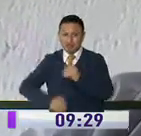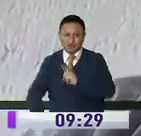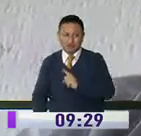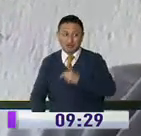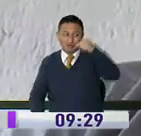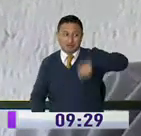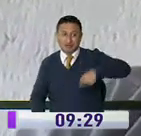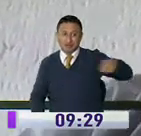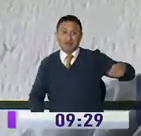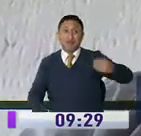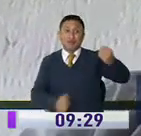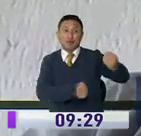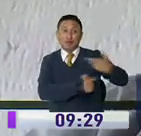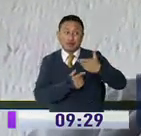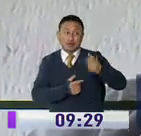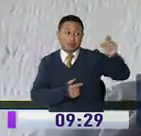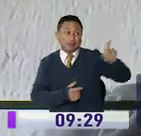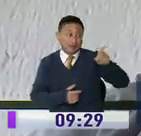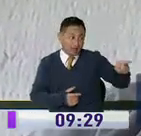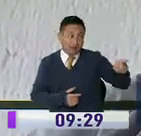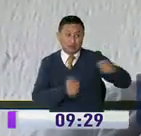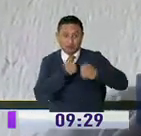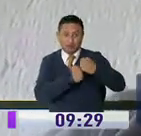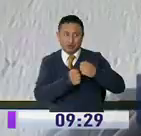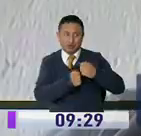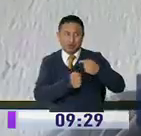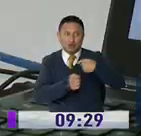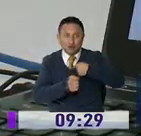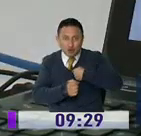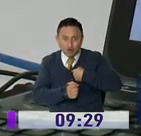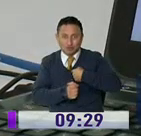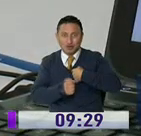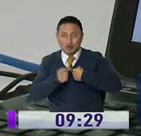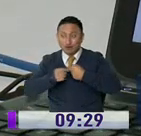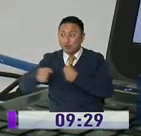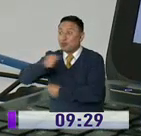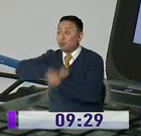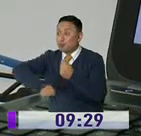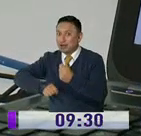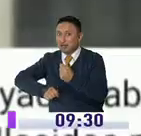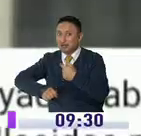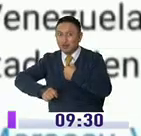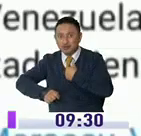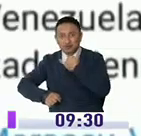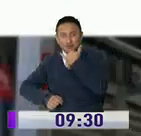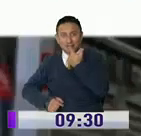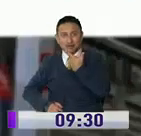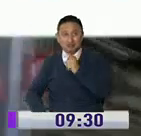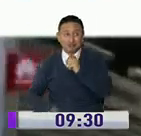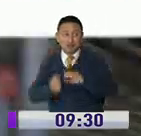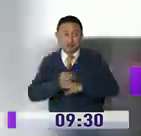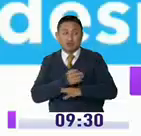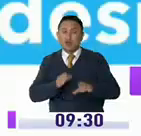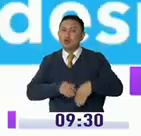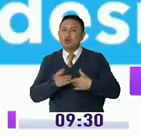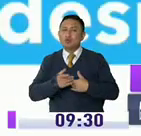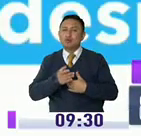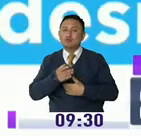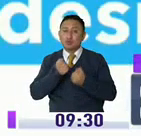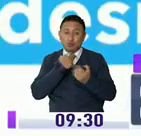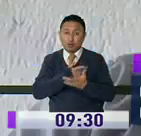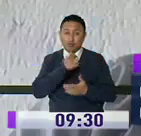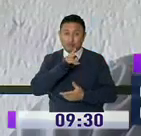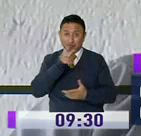de estas informaciones no están en quien las origina, sino en quien las comparte. Espinosa da algunas sugerencias para determinar cuál es una información